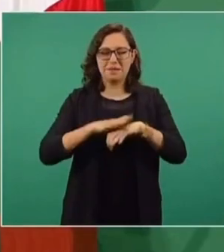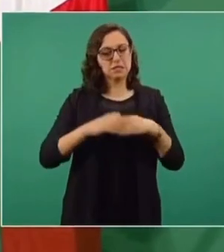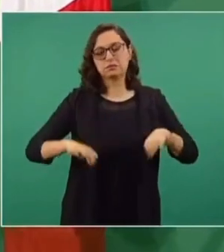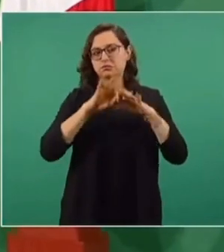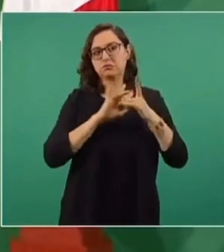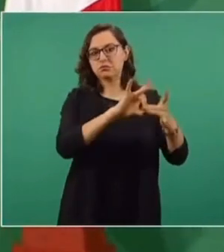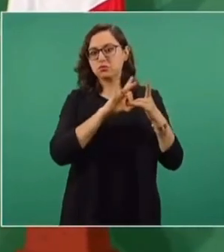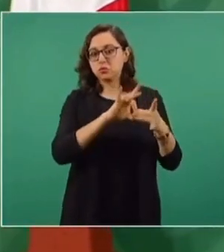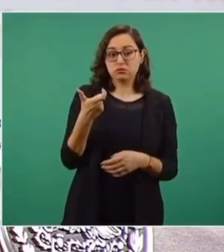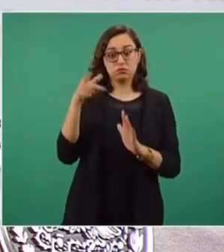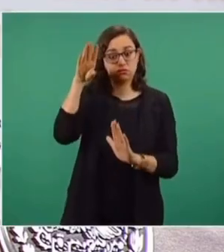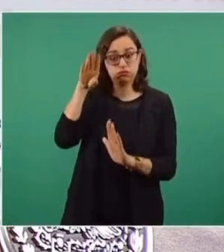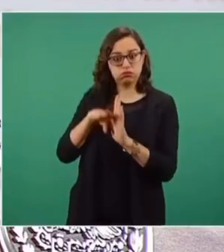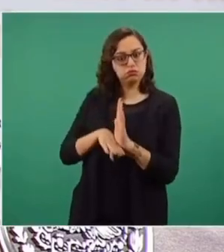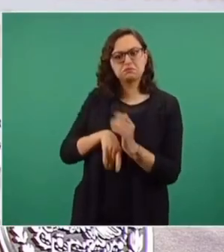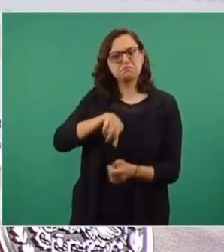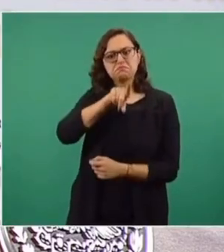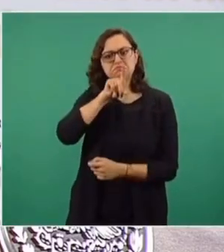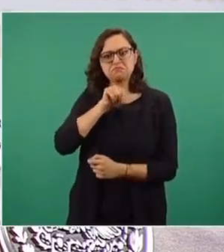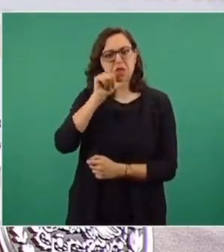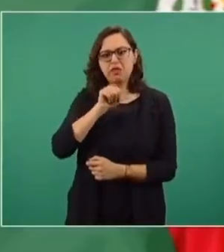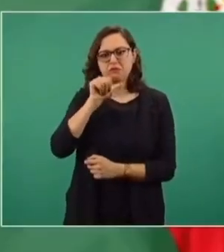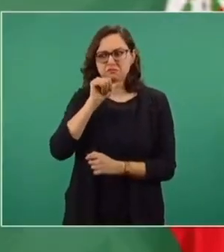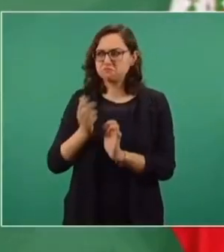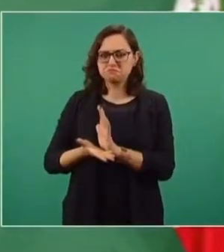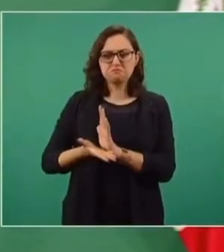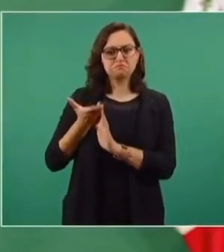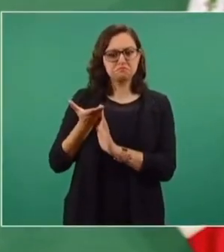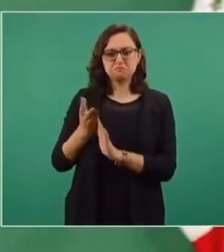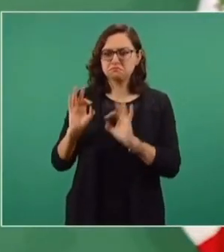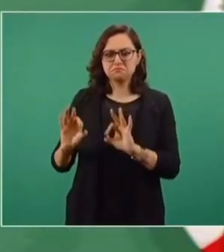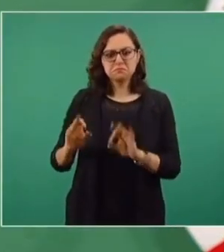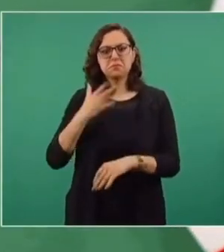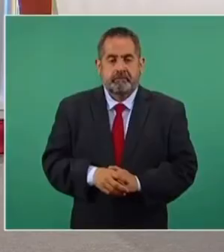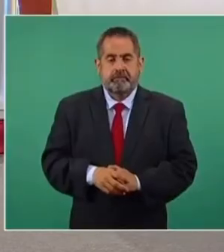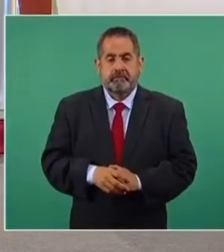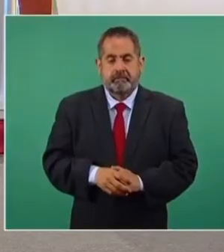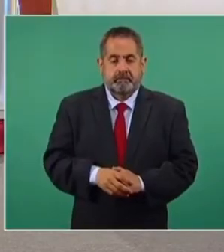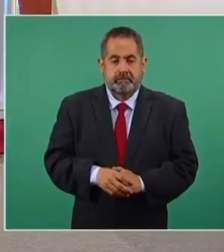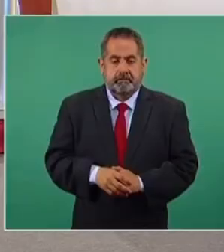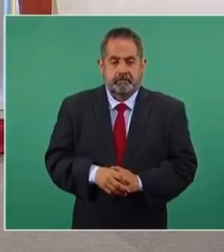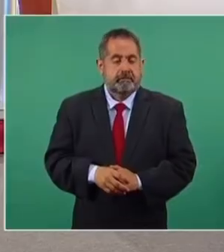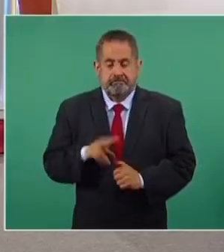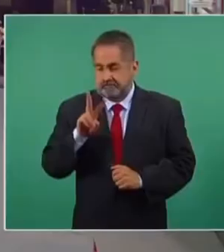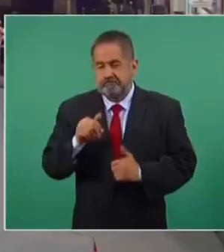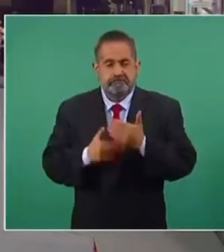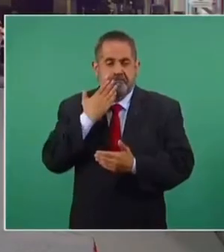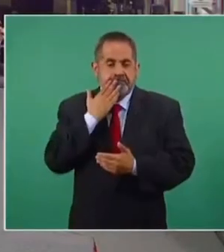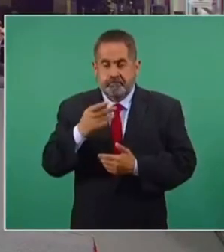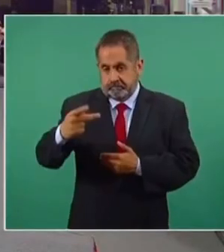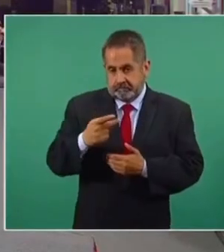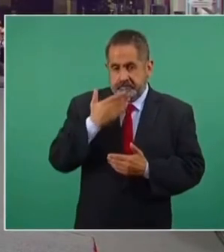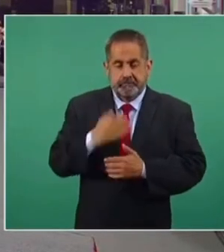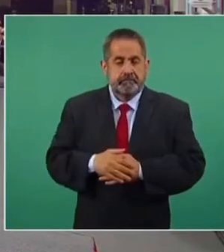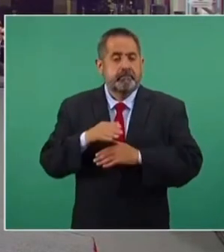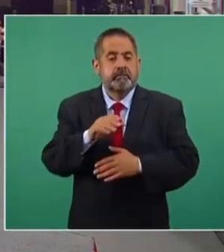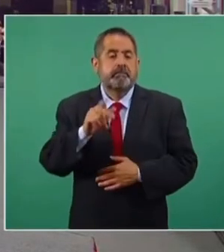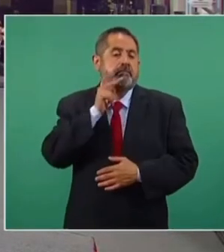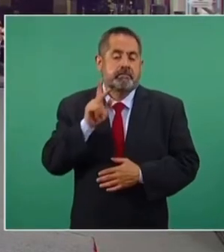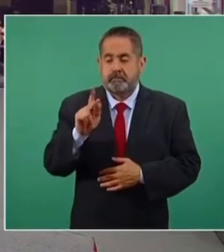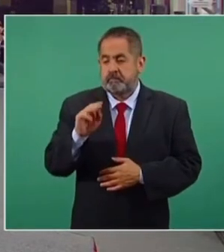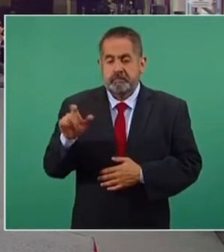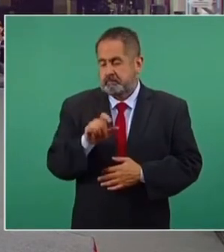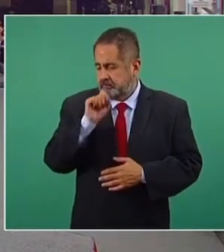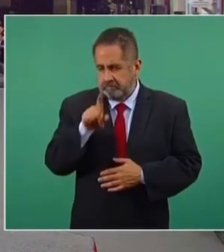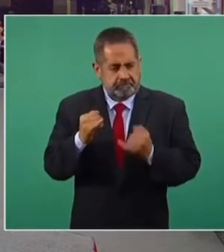En fin, son muy buenos los indicadores, seguimos sin devaluación de nuestra moneda. Entonces, vamos bien por lo de tu pregunta. En el caso de Pemex lo